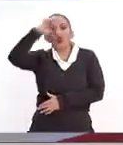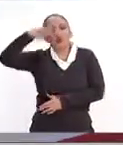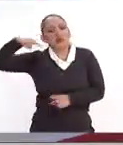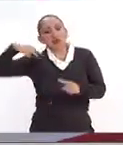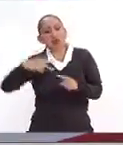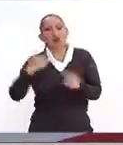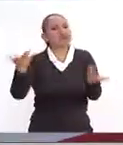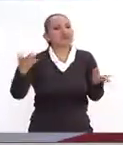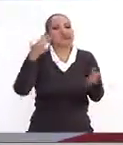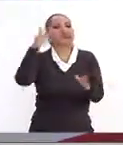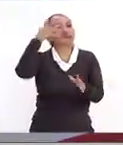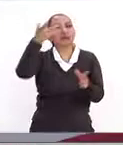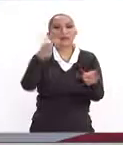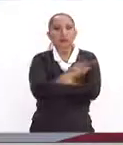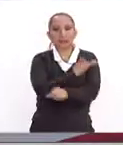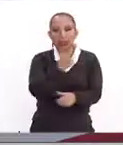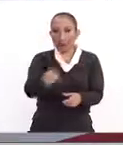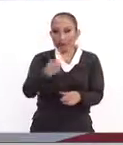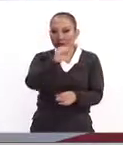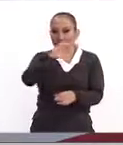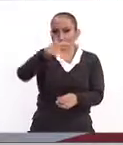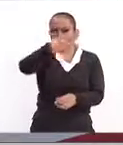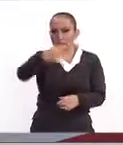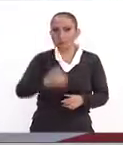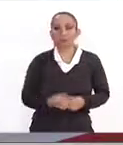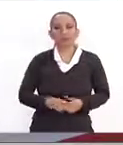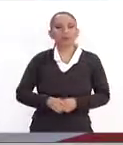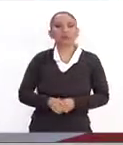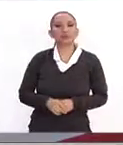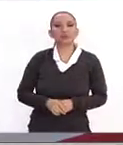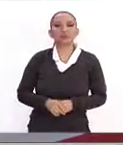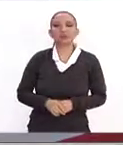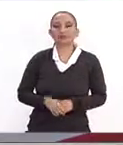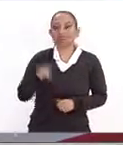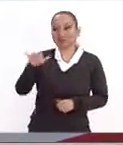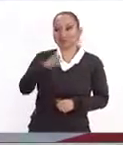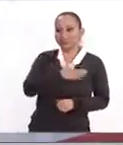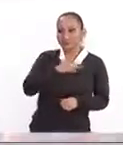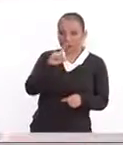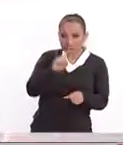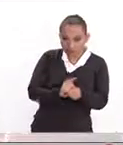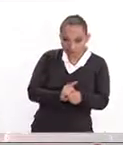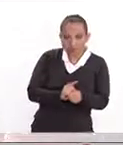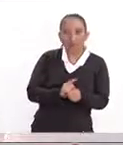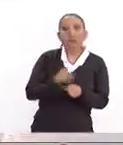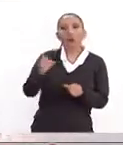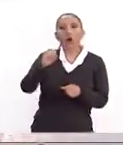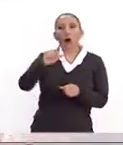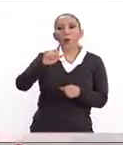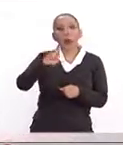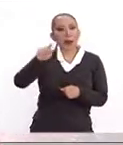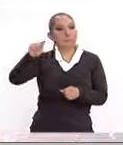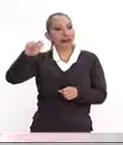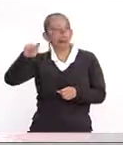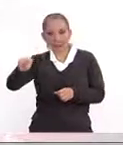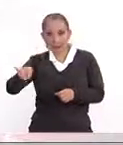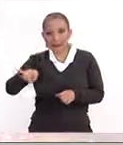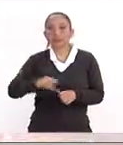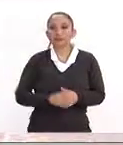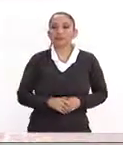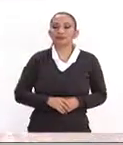¿cuáles son los alcances de esta medida de la Suprema Corte? Sí, buenos días, buenos días, Omar, Pati